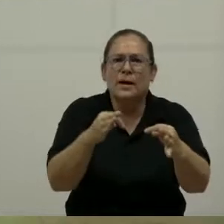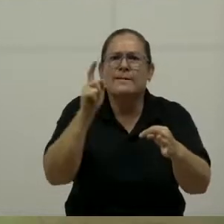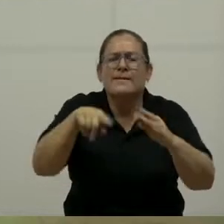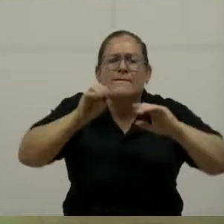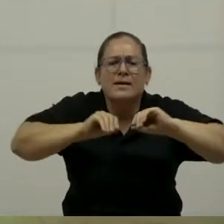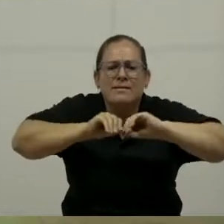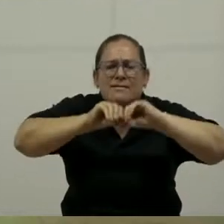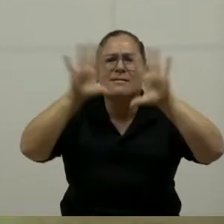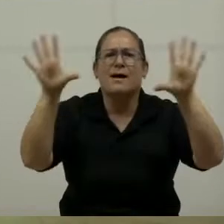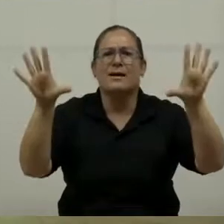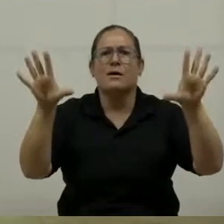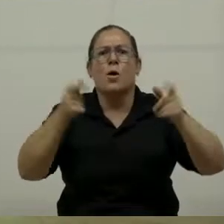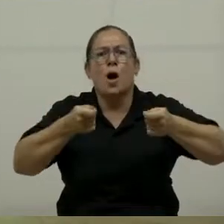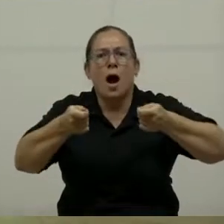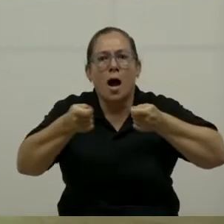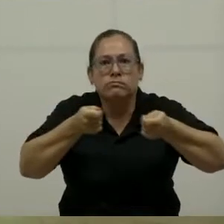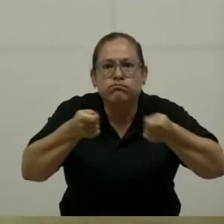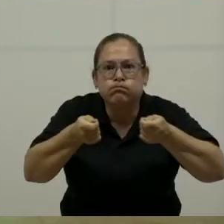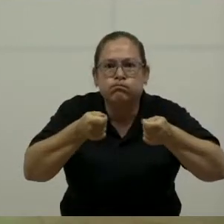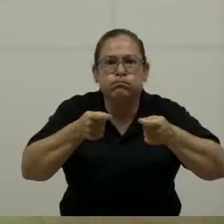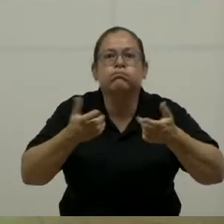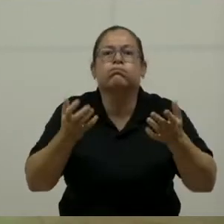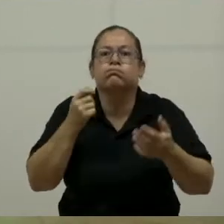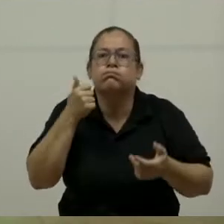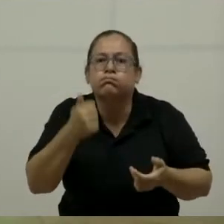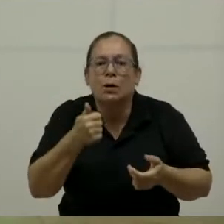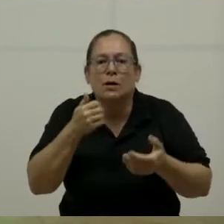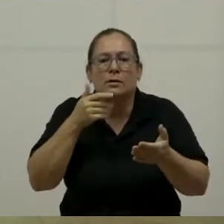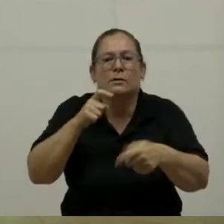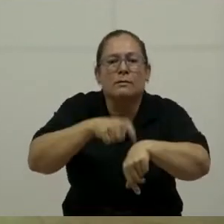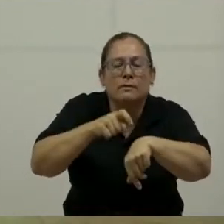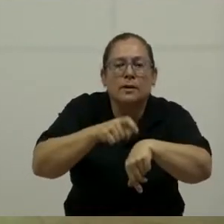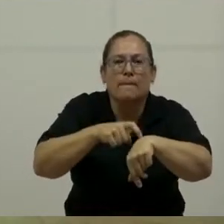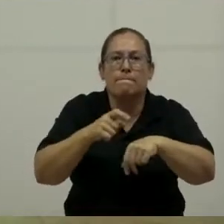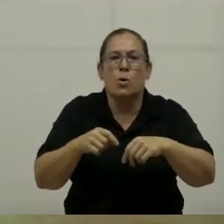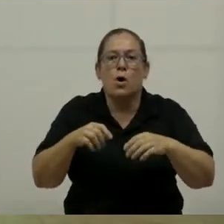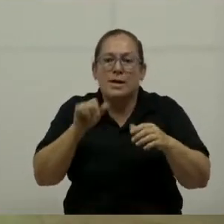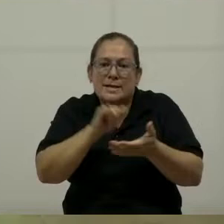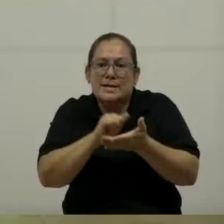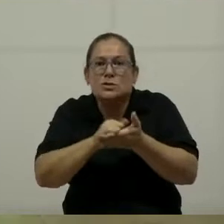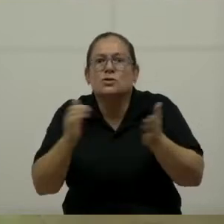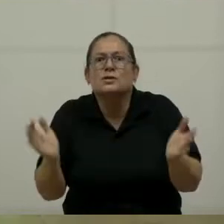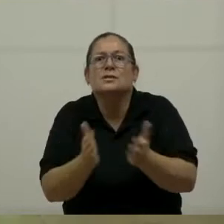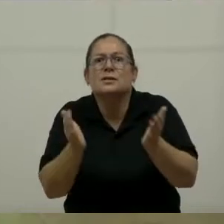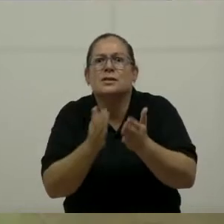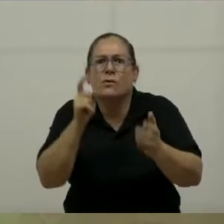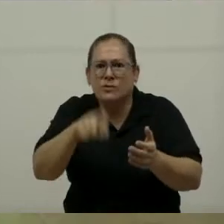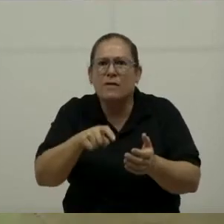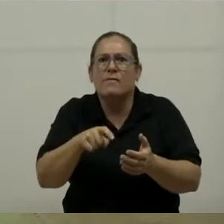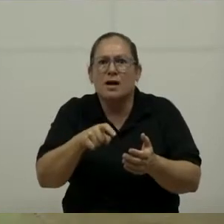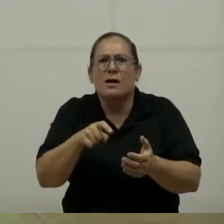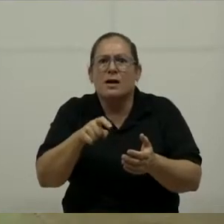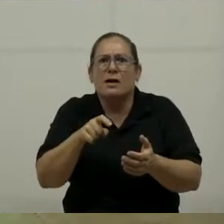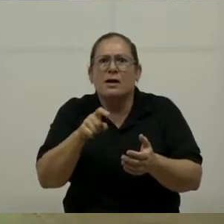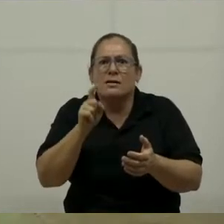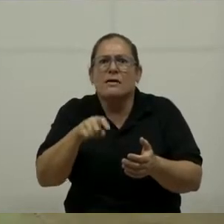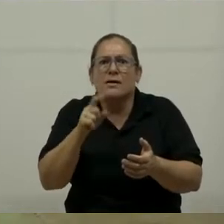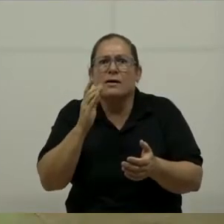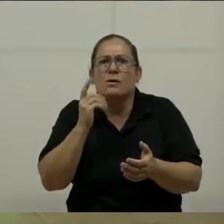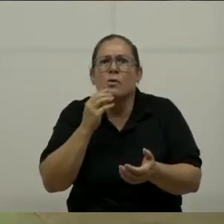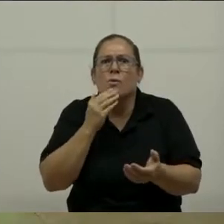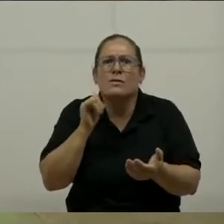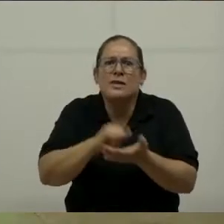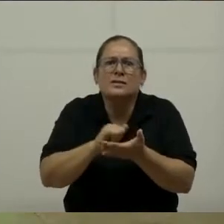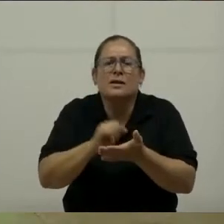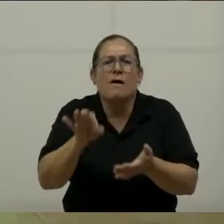definida su administración y control en el tiempo. Porque esos incentivos han de tener un plazo. De